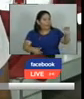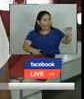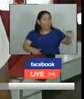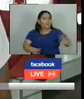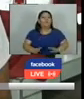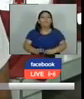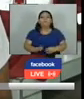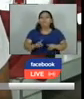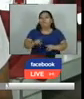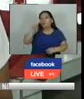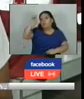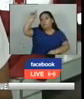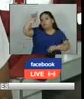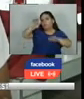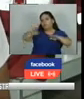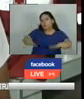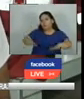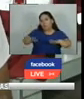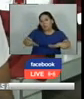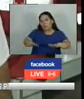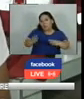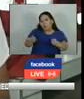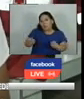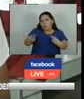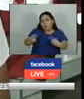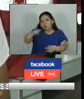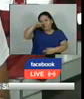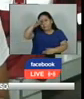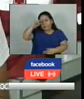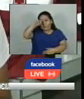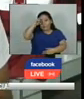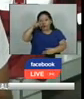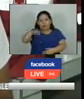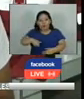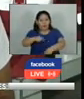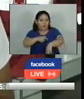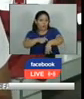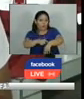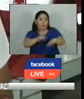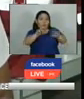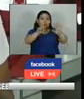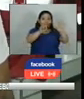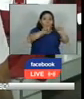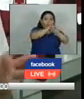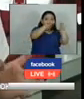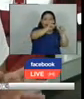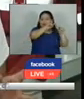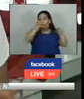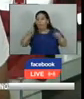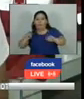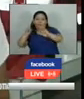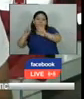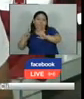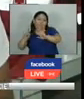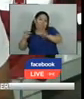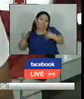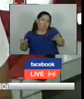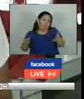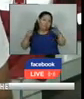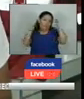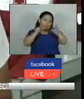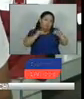pero sí gracias a Dios se da la oportunidad de estar acá en el turno verdad de 6 a 6 o en el día como